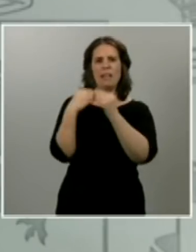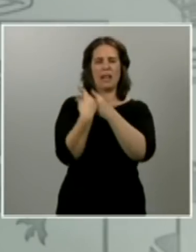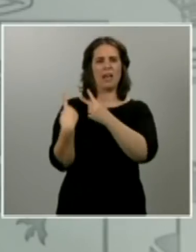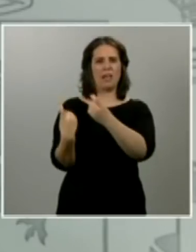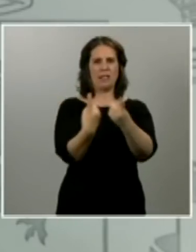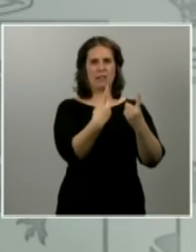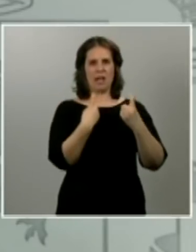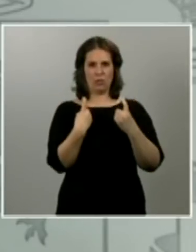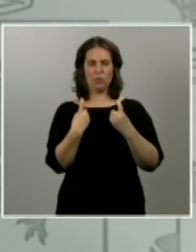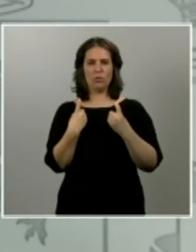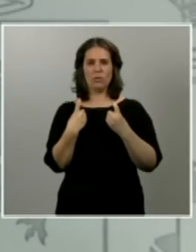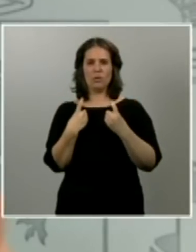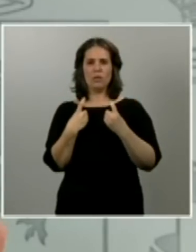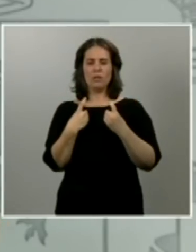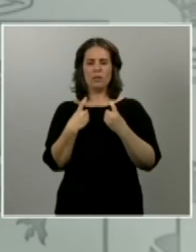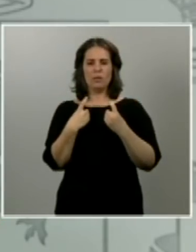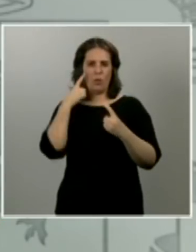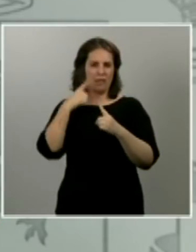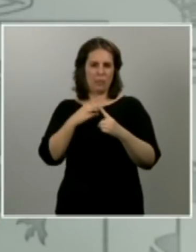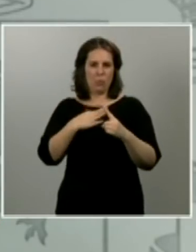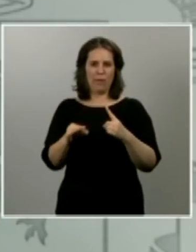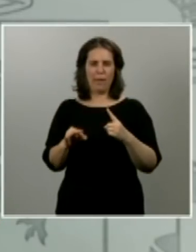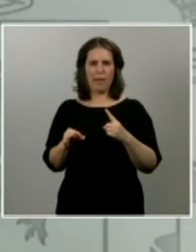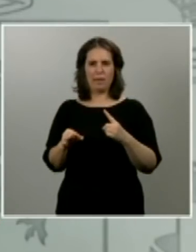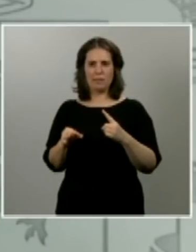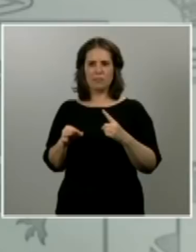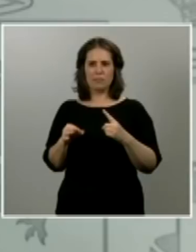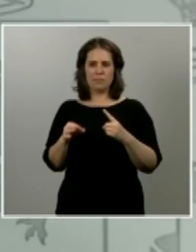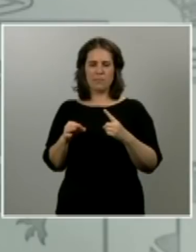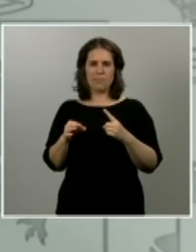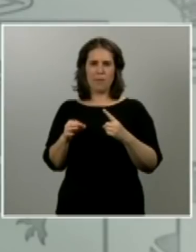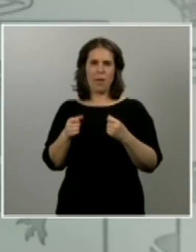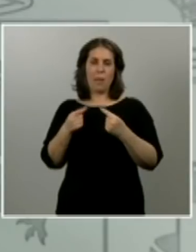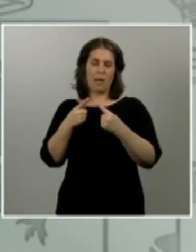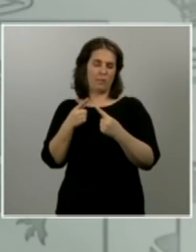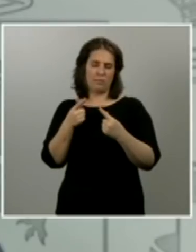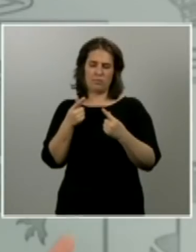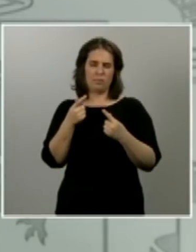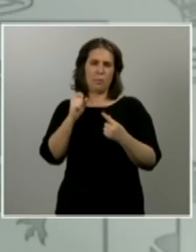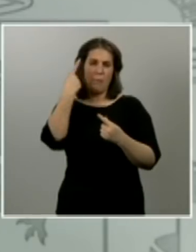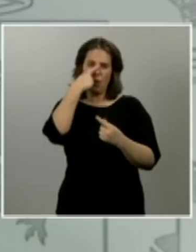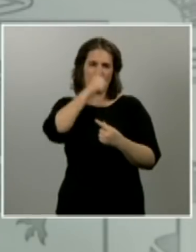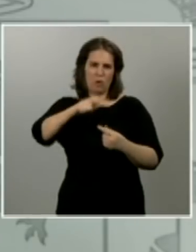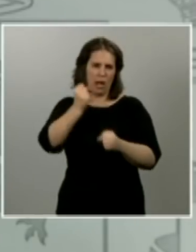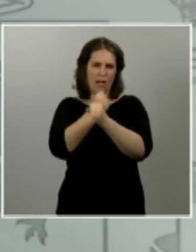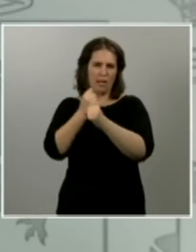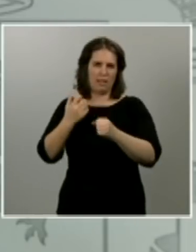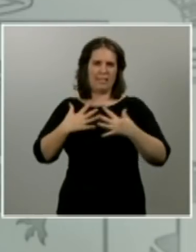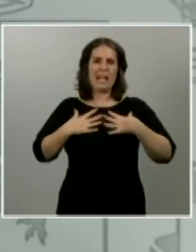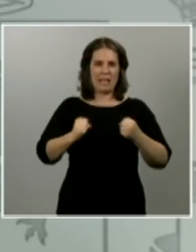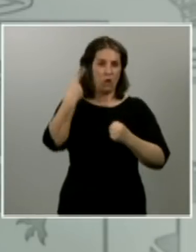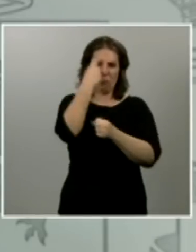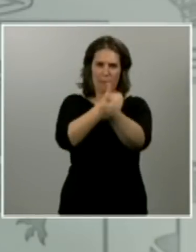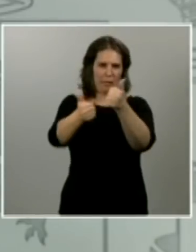frente a esta pandemia primero a las personas que están en primera línea como es el personal sanitario en segundo lugar a todos